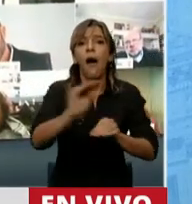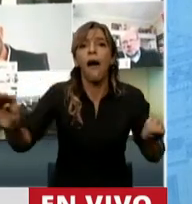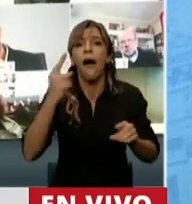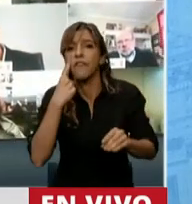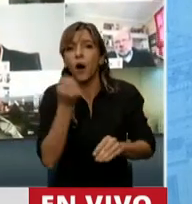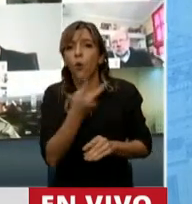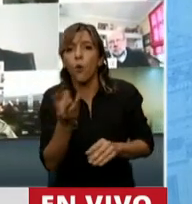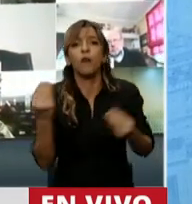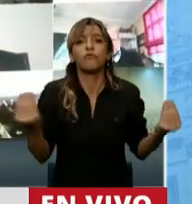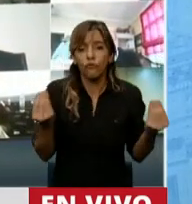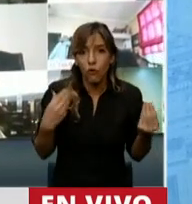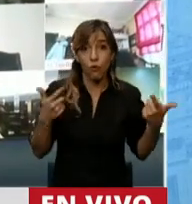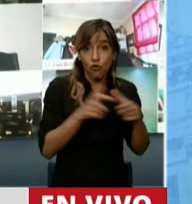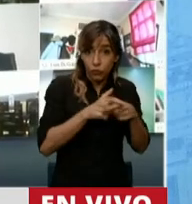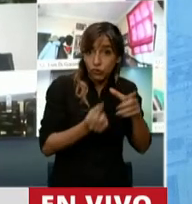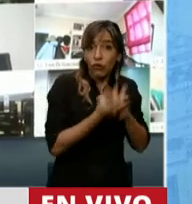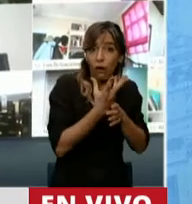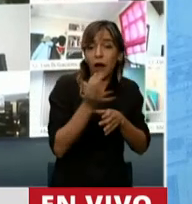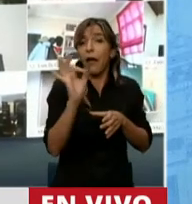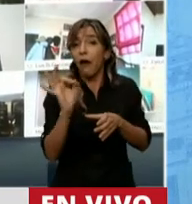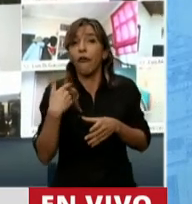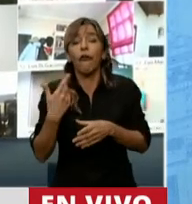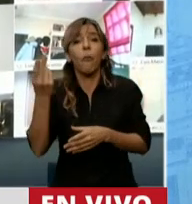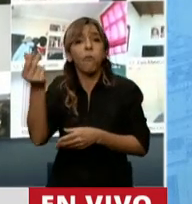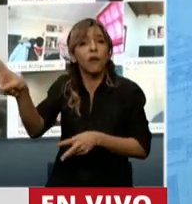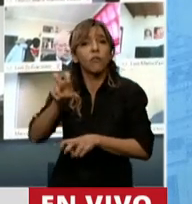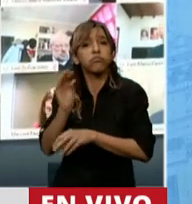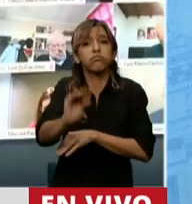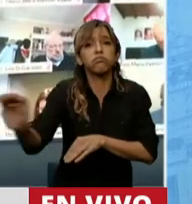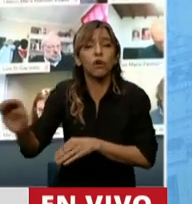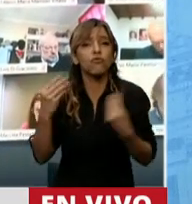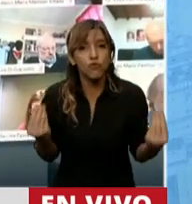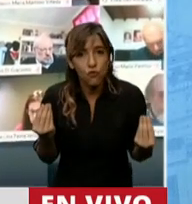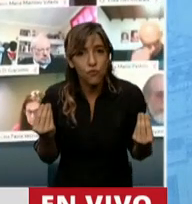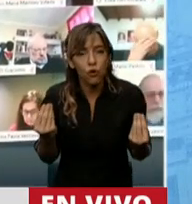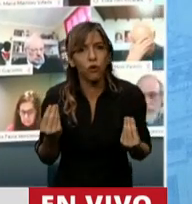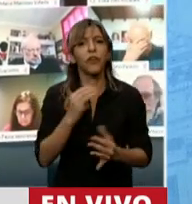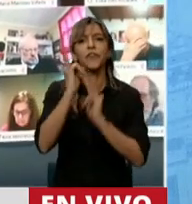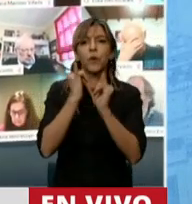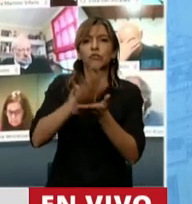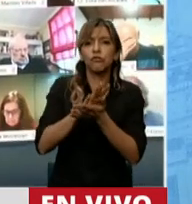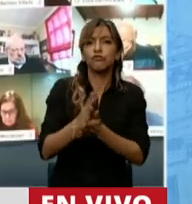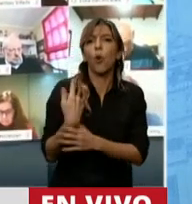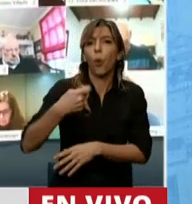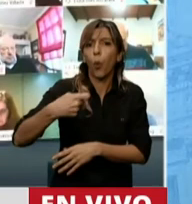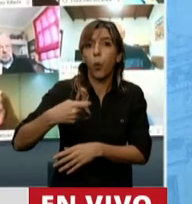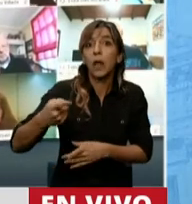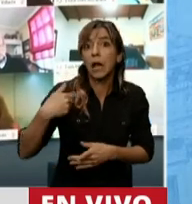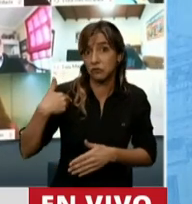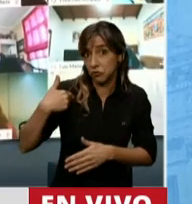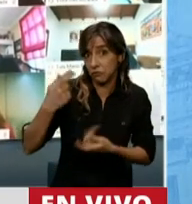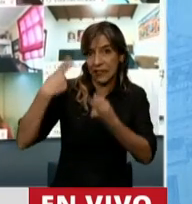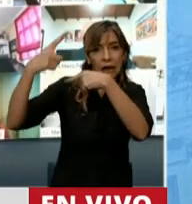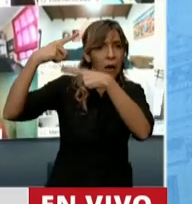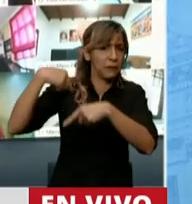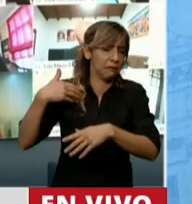contemplar condicionalidades, cómo se va a financiar. Por otro lado, también informarnos sobre los trámites de jubilaciones que sabemos que están bastante retrasados en muchos lugares